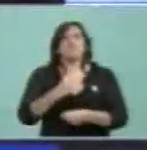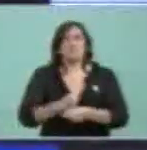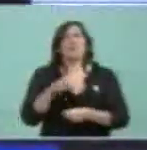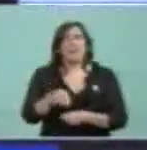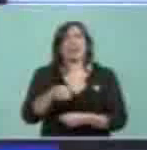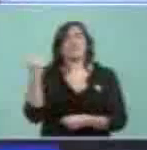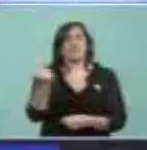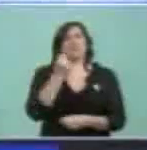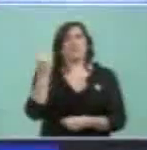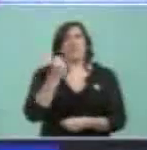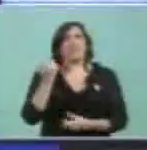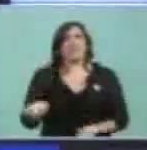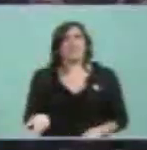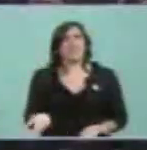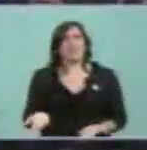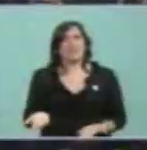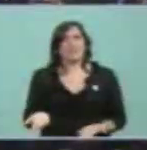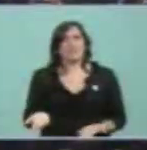y la verdad